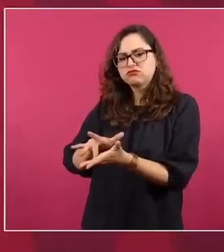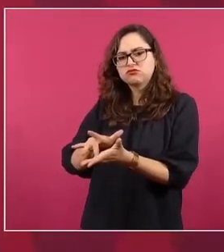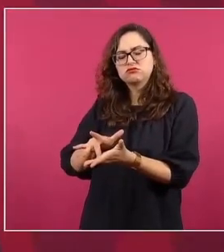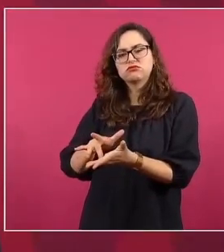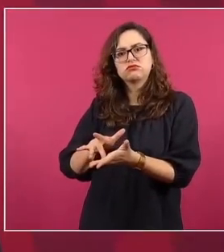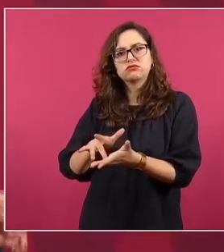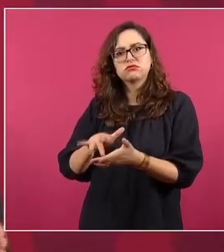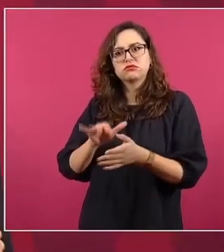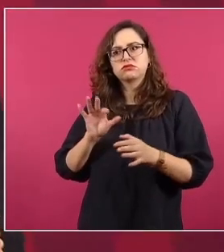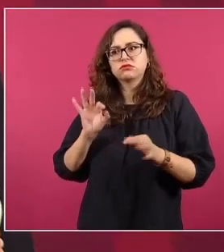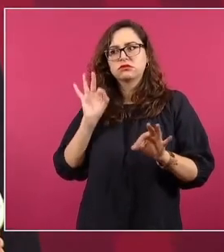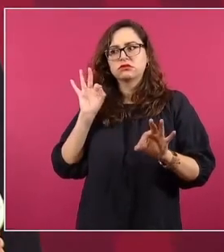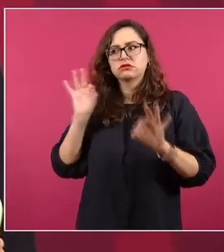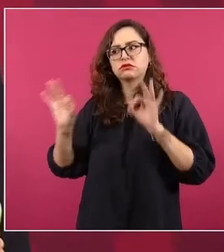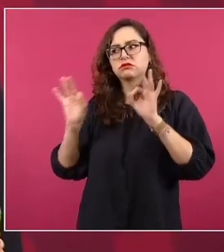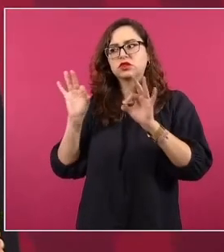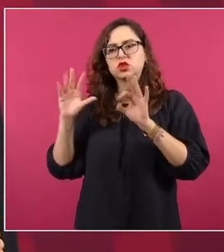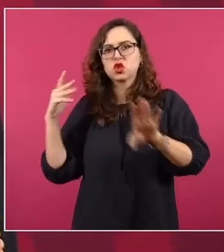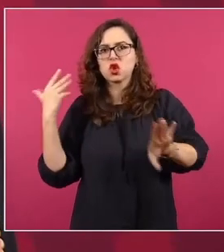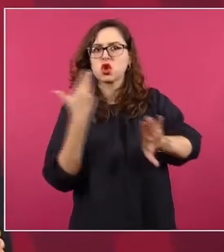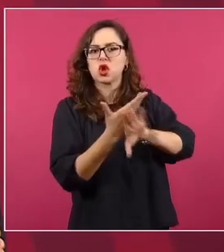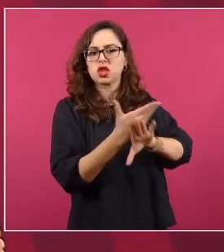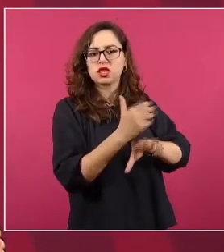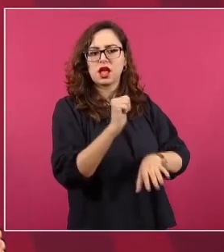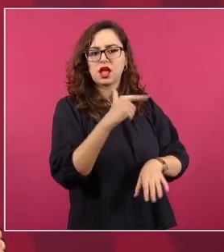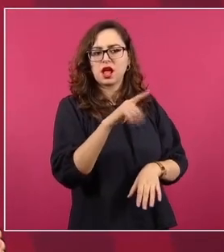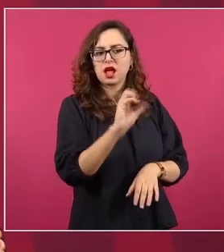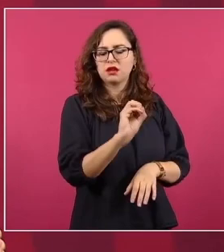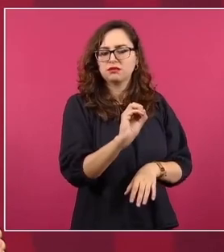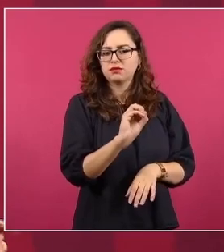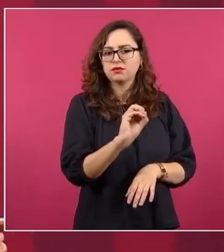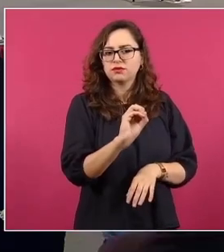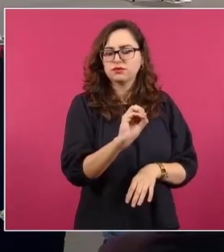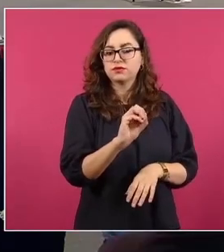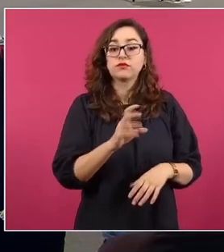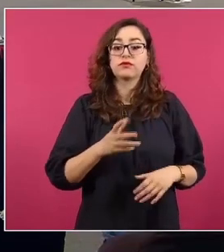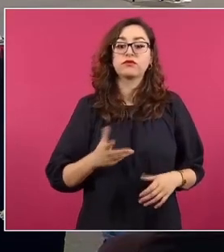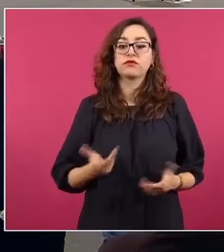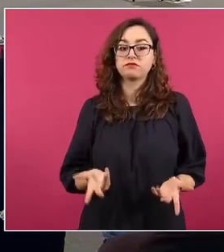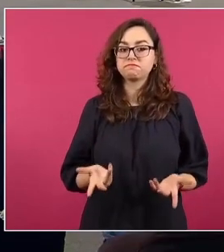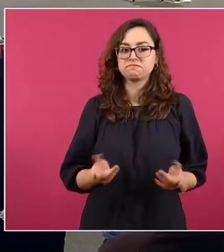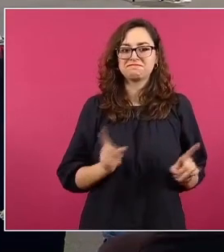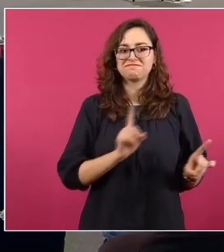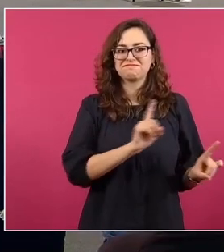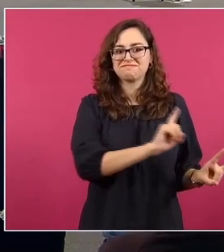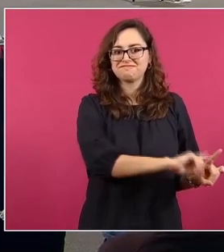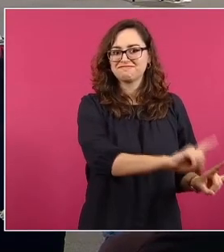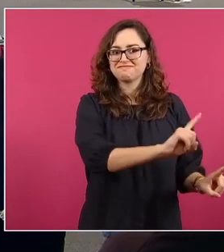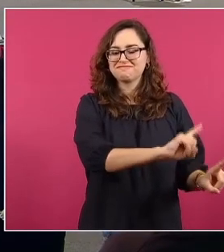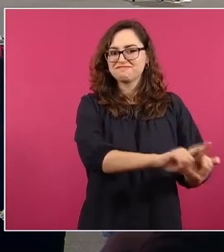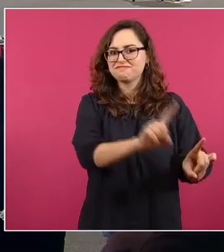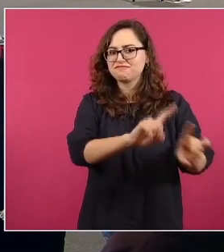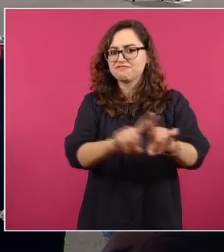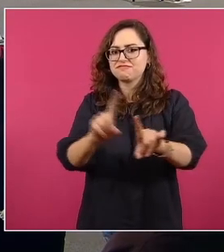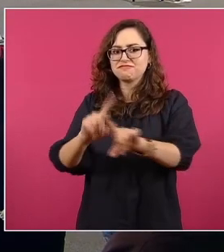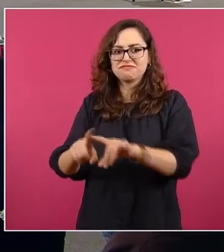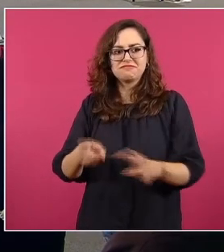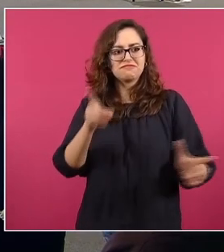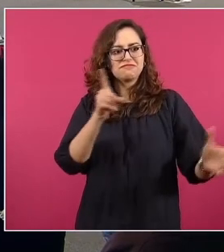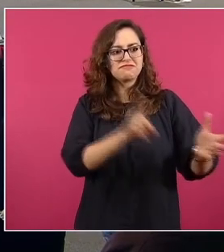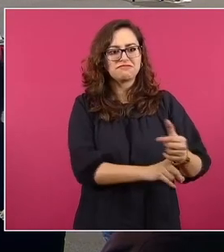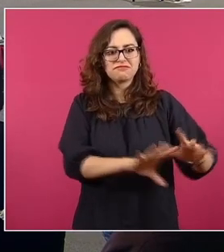protestas contra el gobierno de López Obrador. Y bueno, hasta aquí la sección,